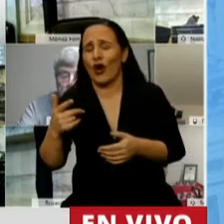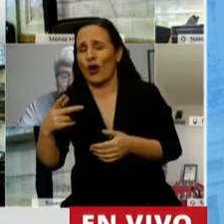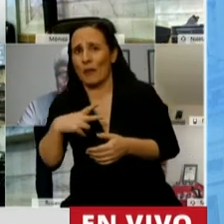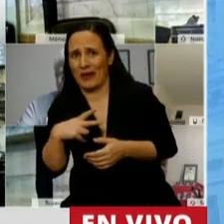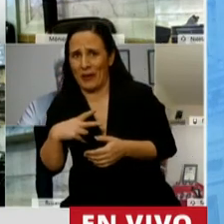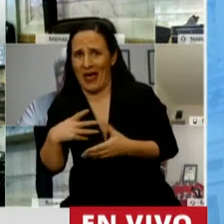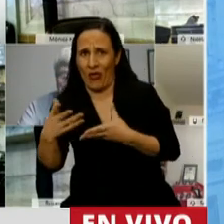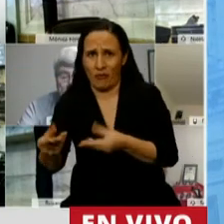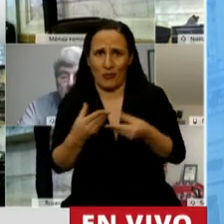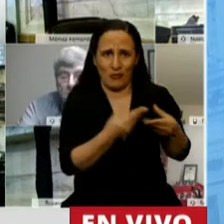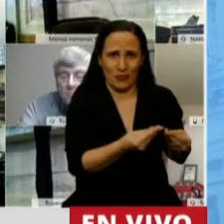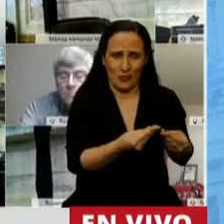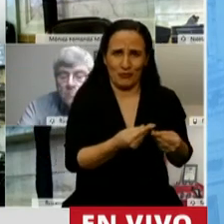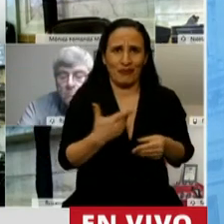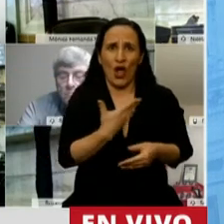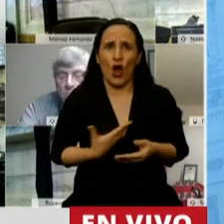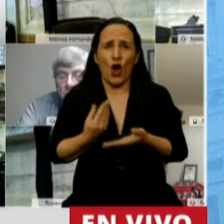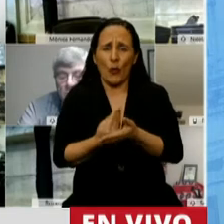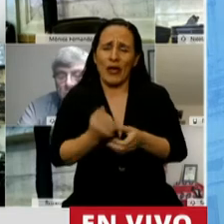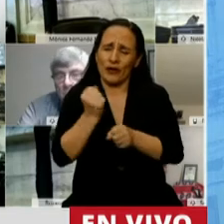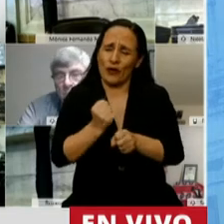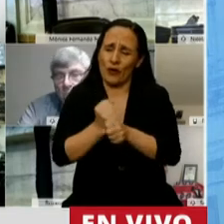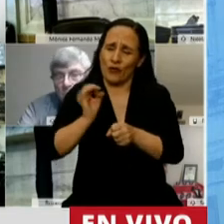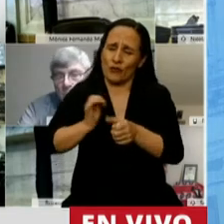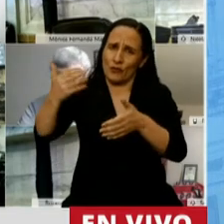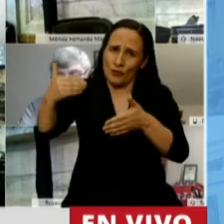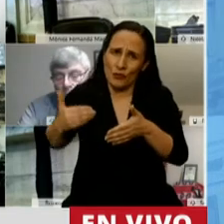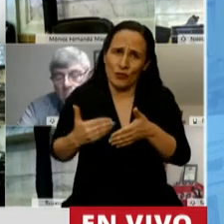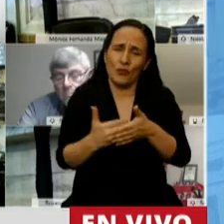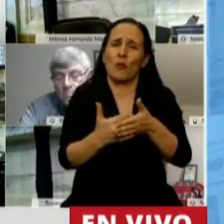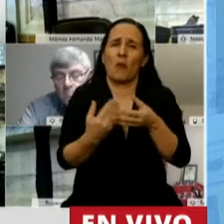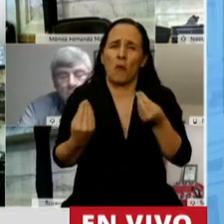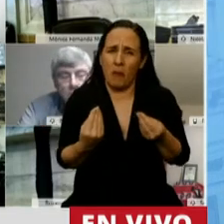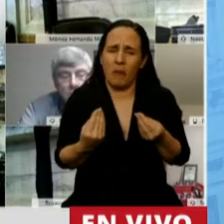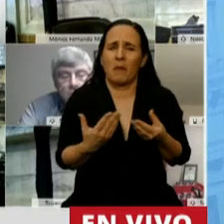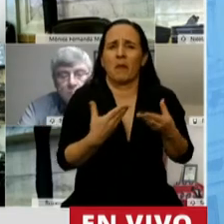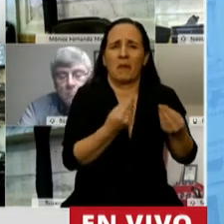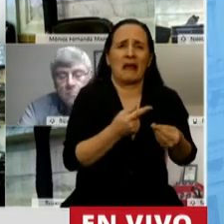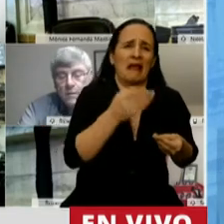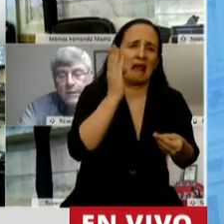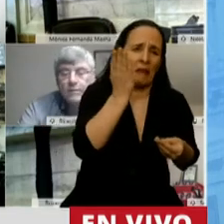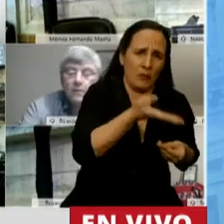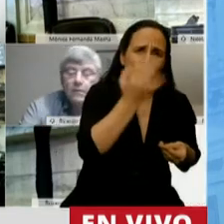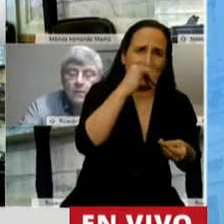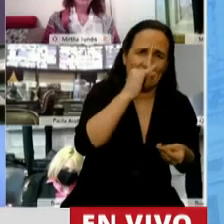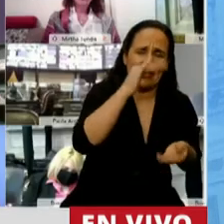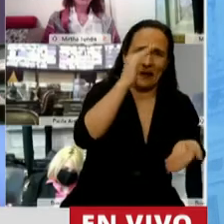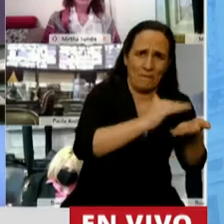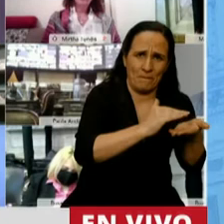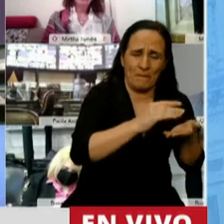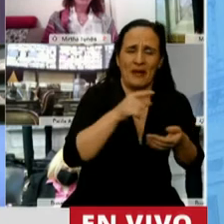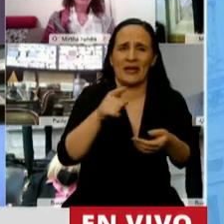Durante este año trabajamos para sostener las distintas estructuras productivas. Bajamos la tasa de interés, administramos las